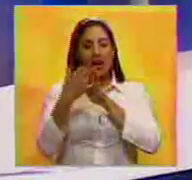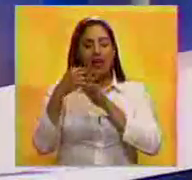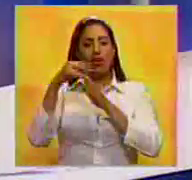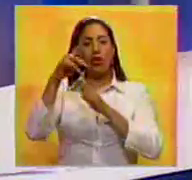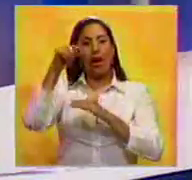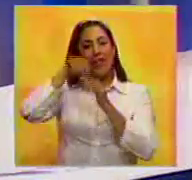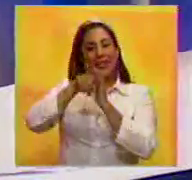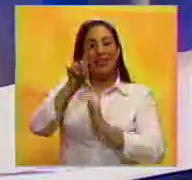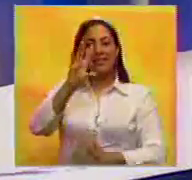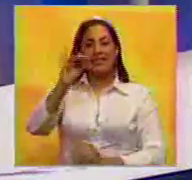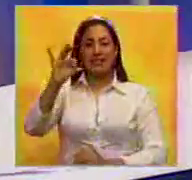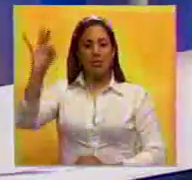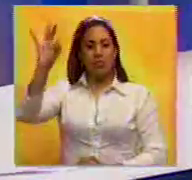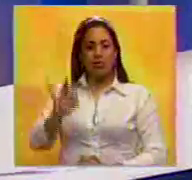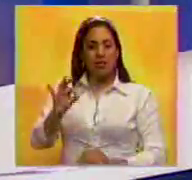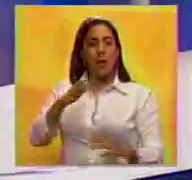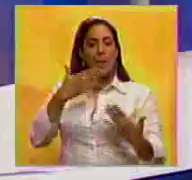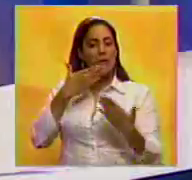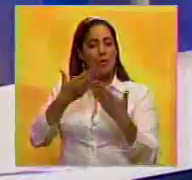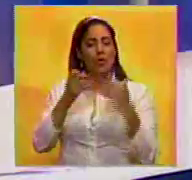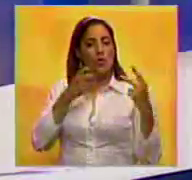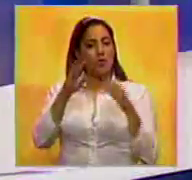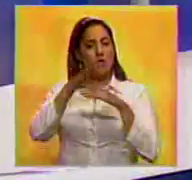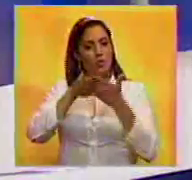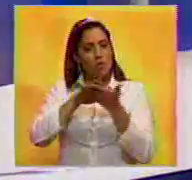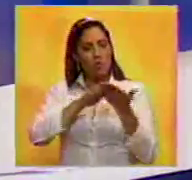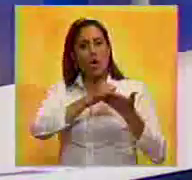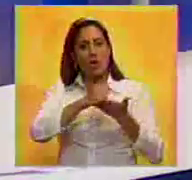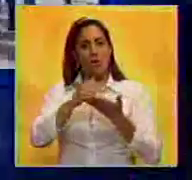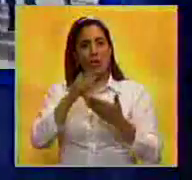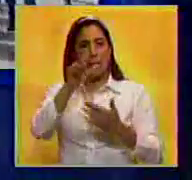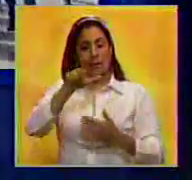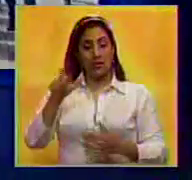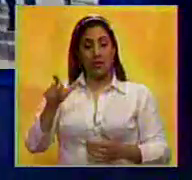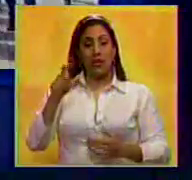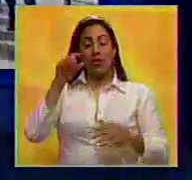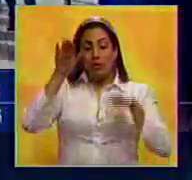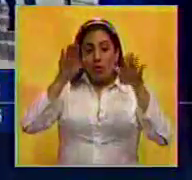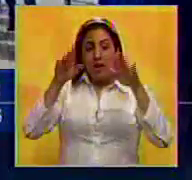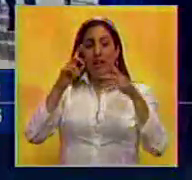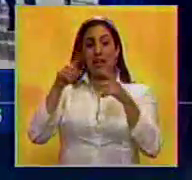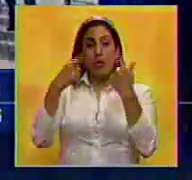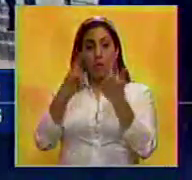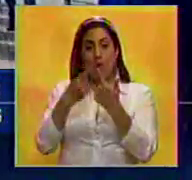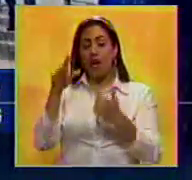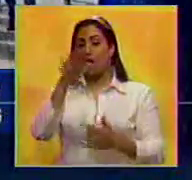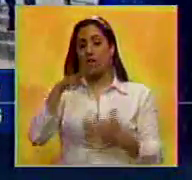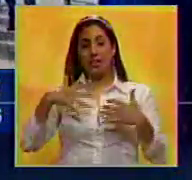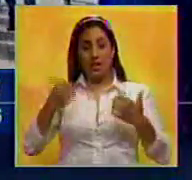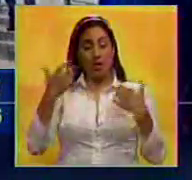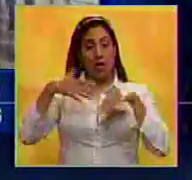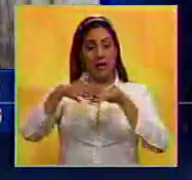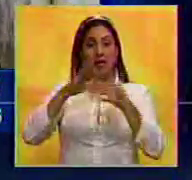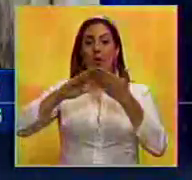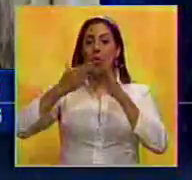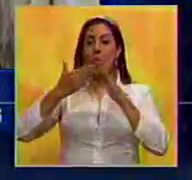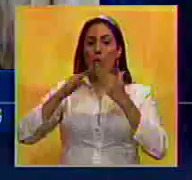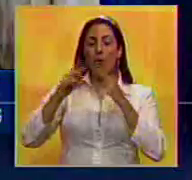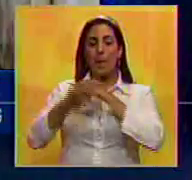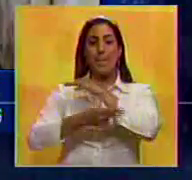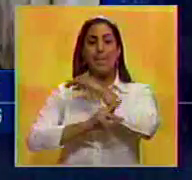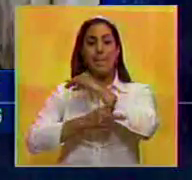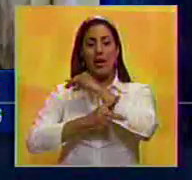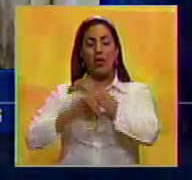100% para plantear nuevas soluciones a los centros asistenciales. El recorrido cubrió las áreas de salud integral comunitaria de las